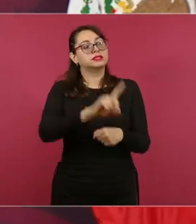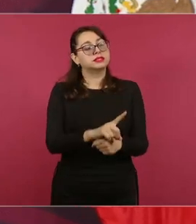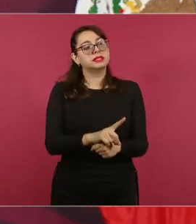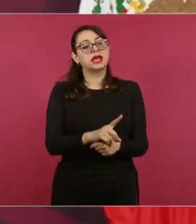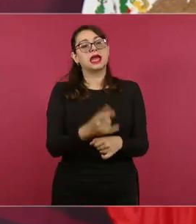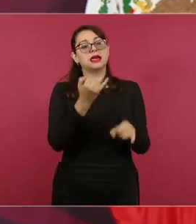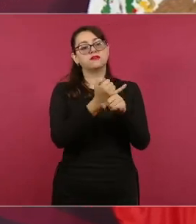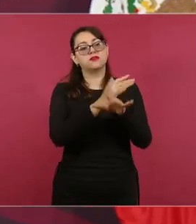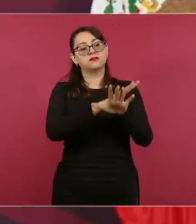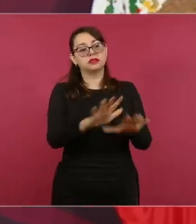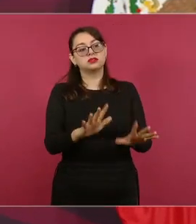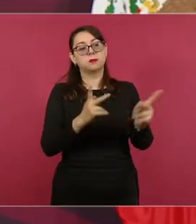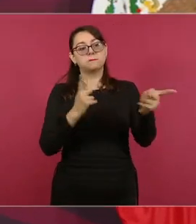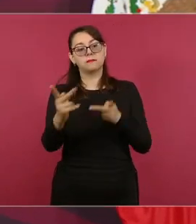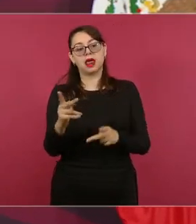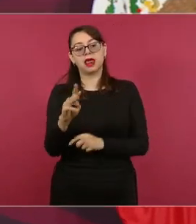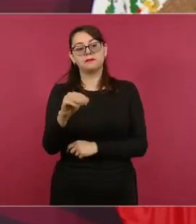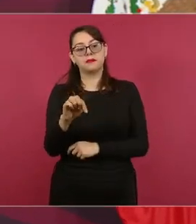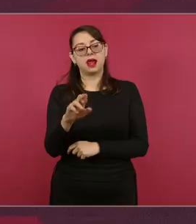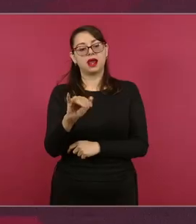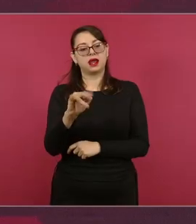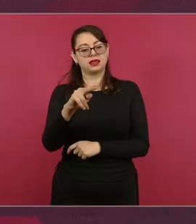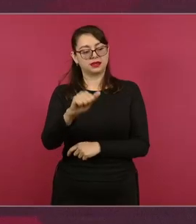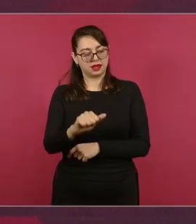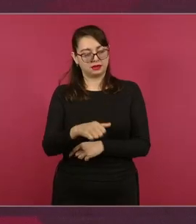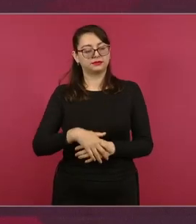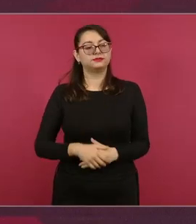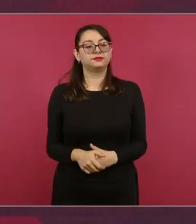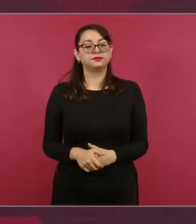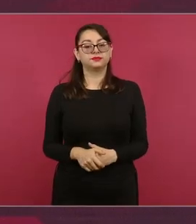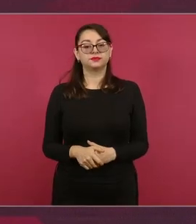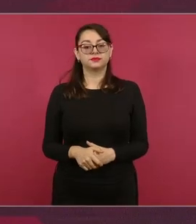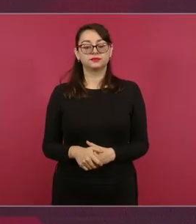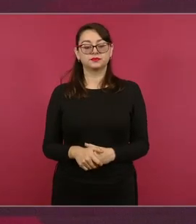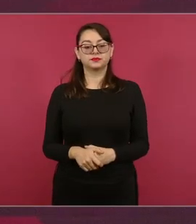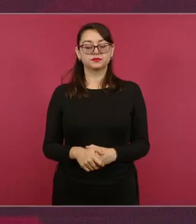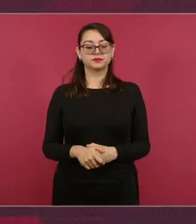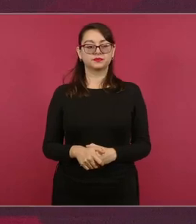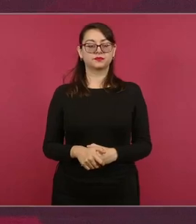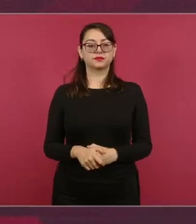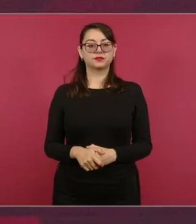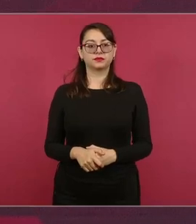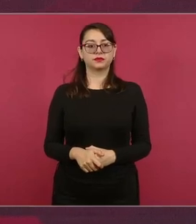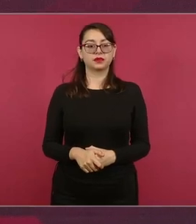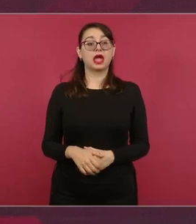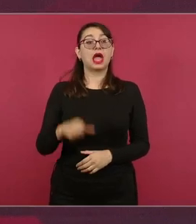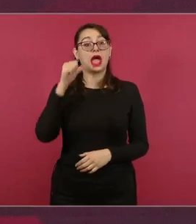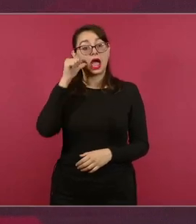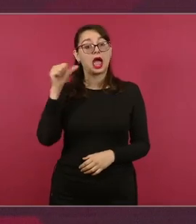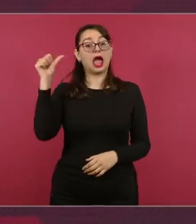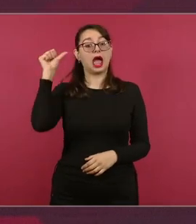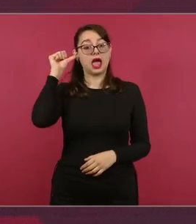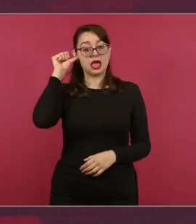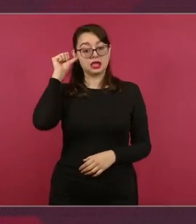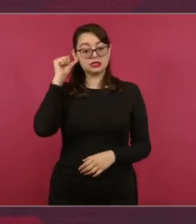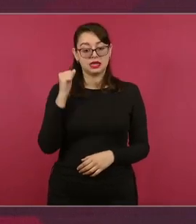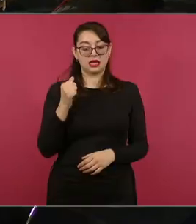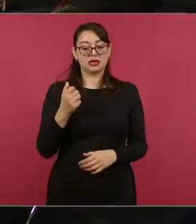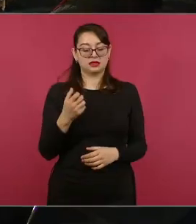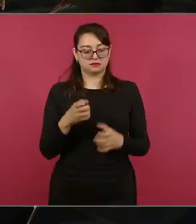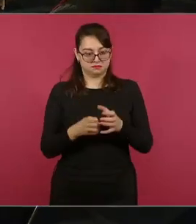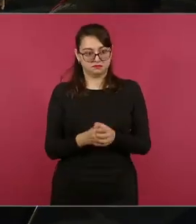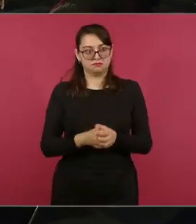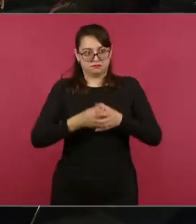respecto al plan Marina, el día de ayer se incrementó nuestro estado de fuerza, éramos 5 mil,